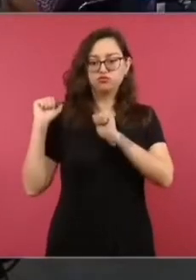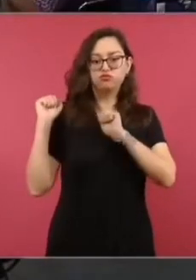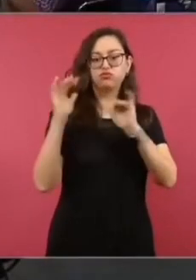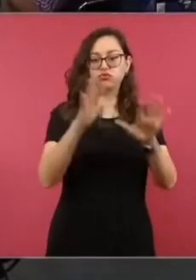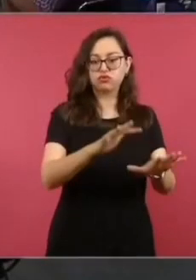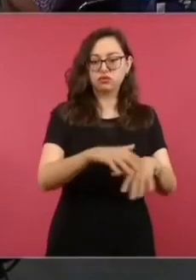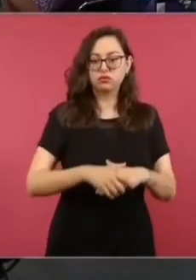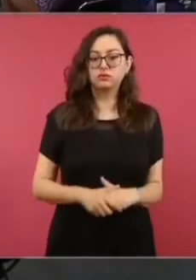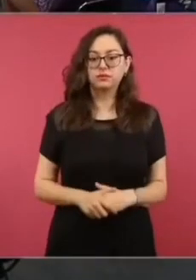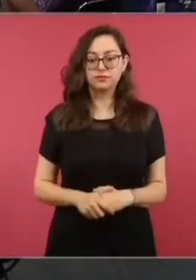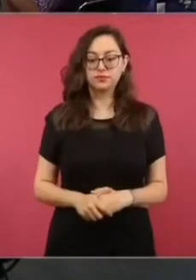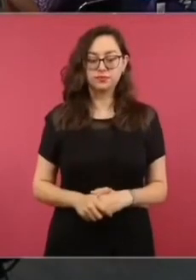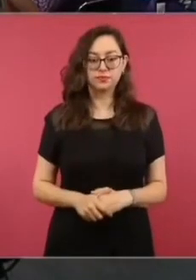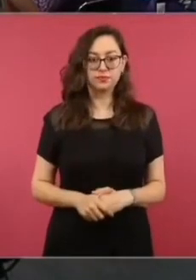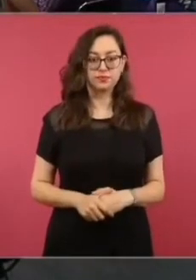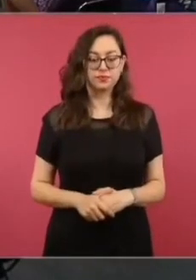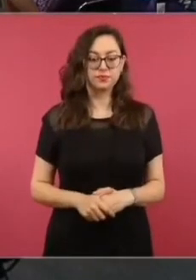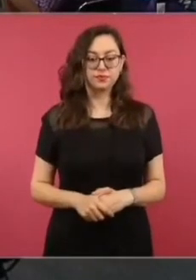operativo.